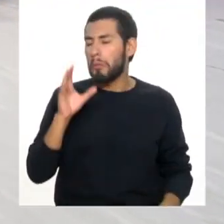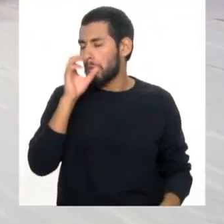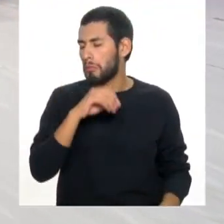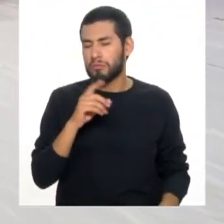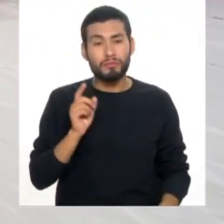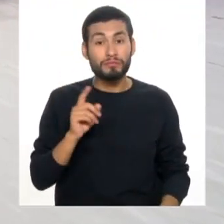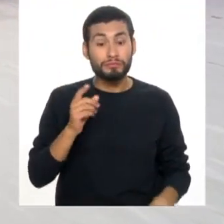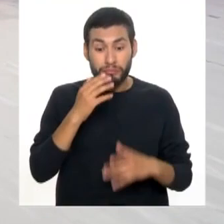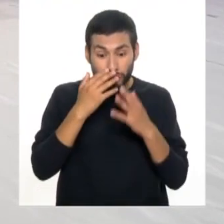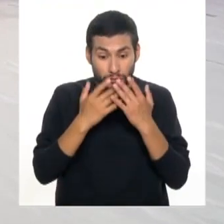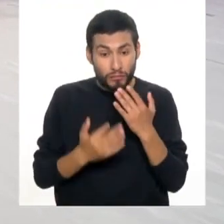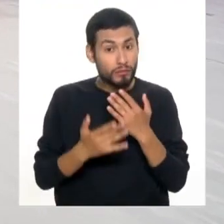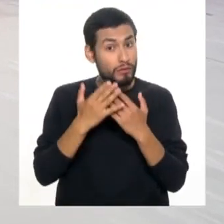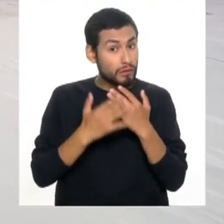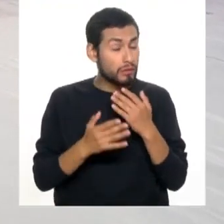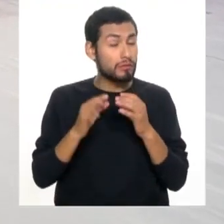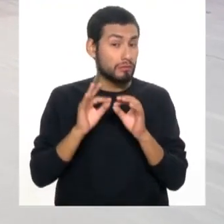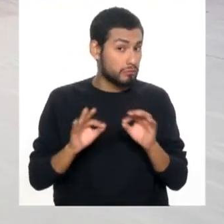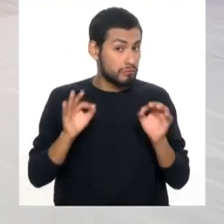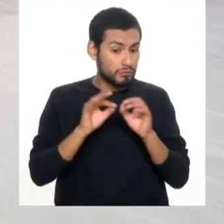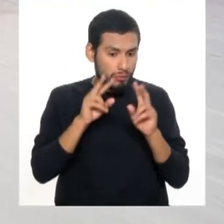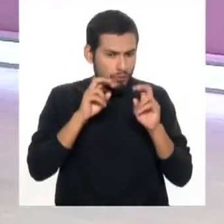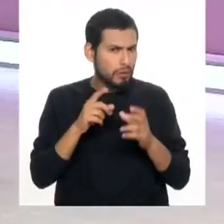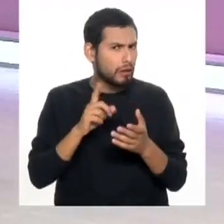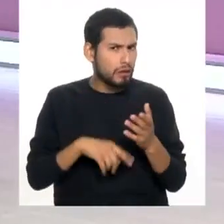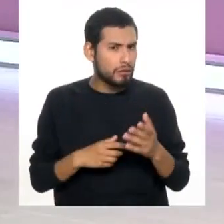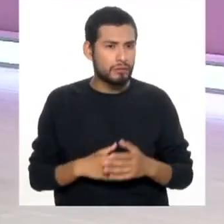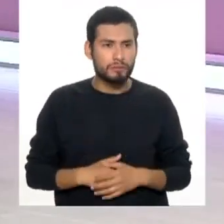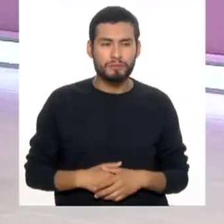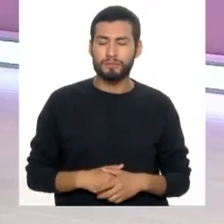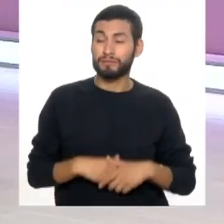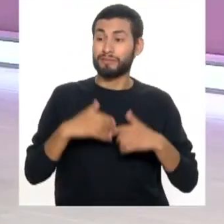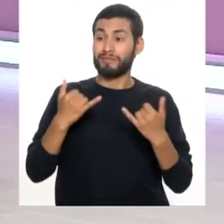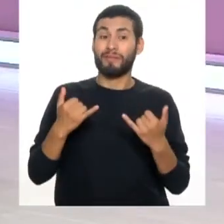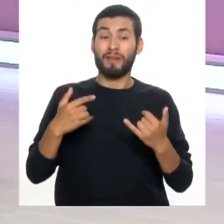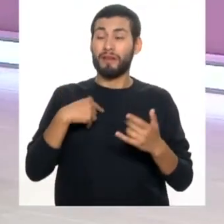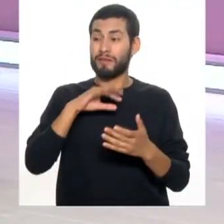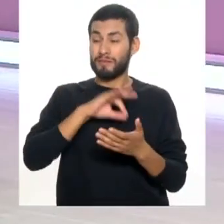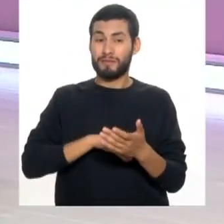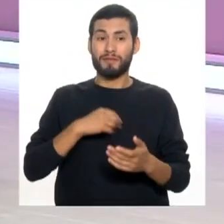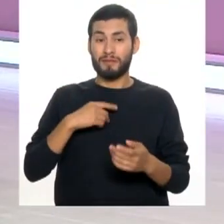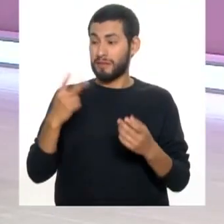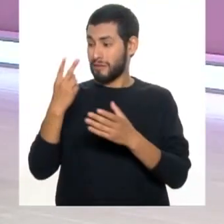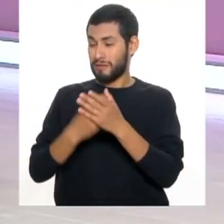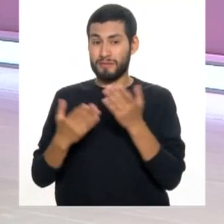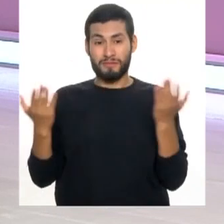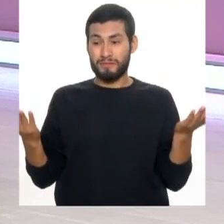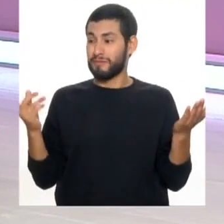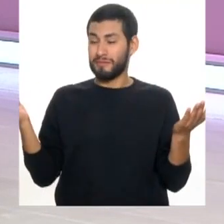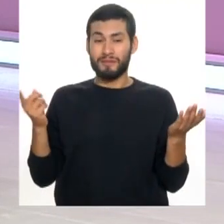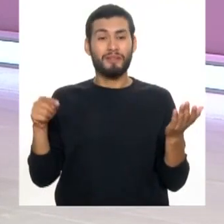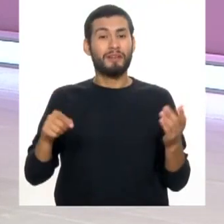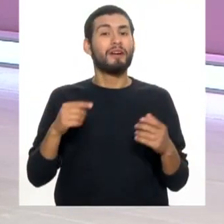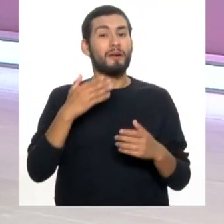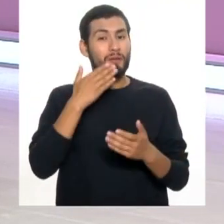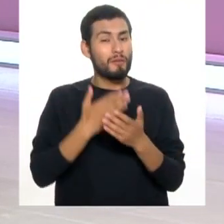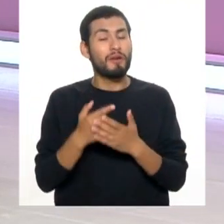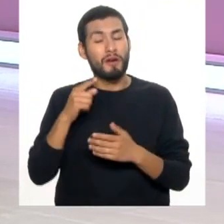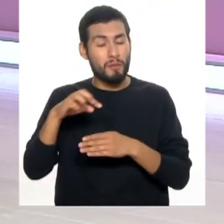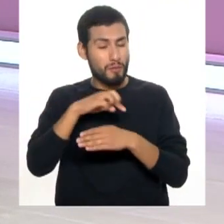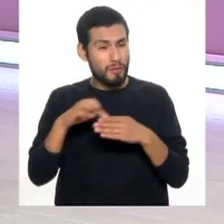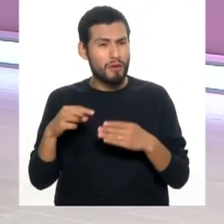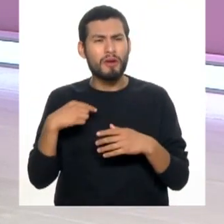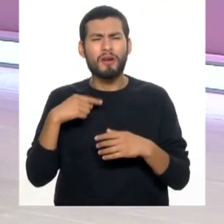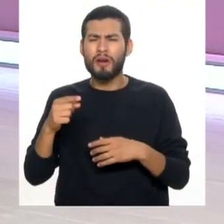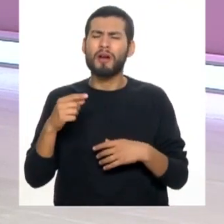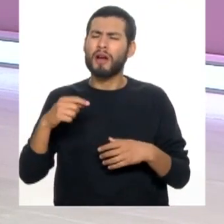tratamos a tiempo. Quiero hacer una pregunta yo. En esto influye acá, aprovechando que ambos son profesionales en esto, el buen cepillado. Y